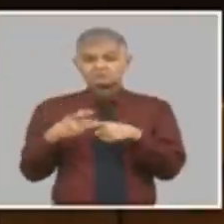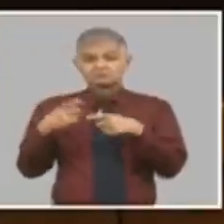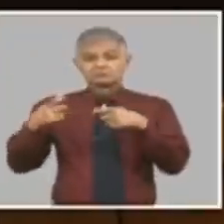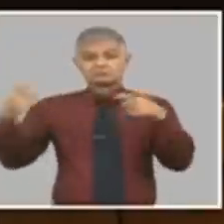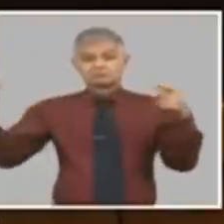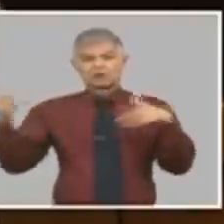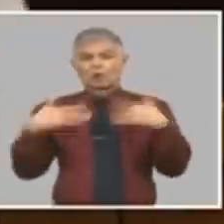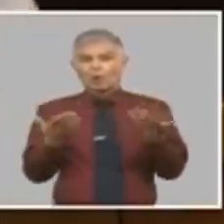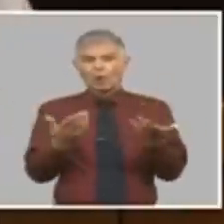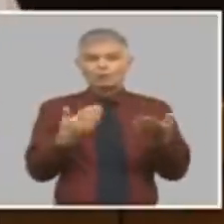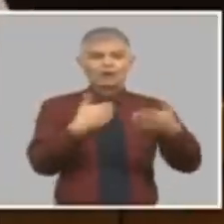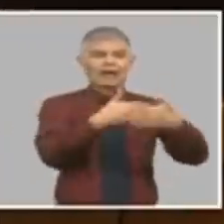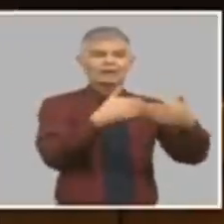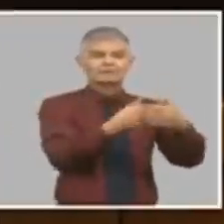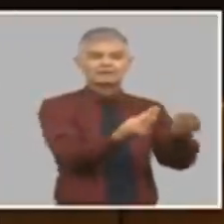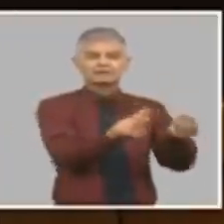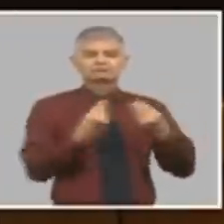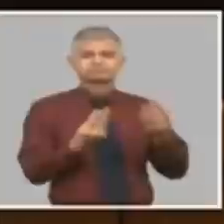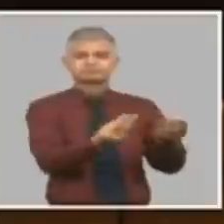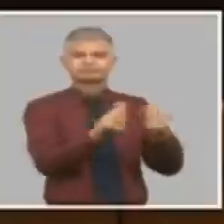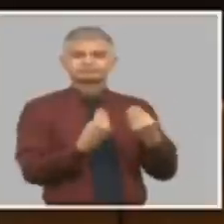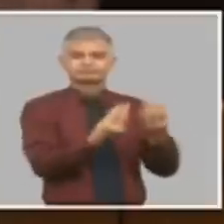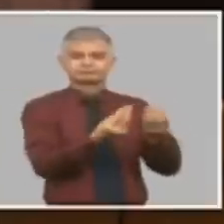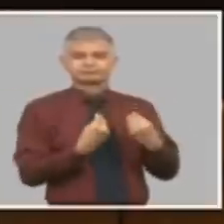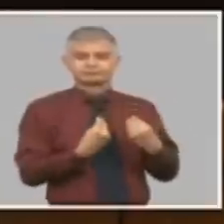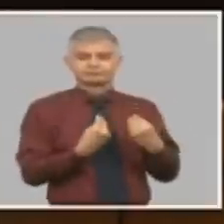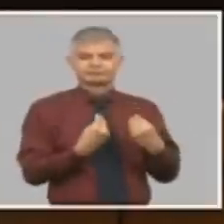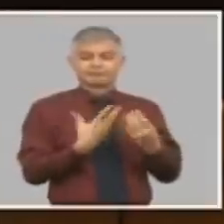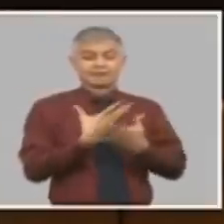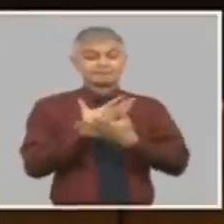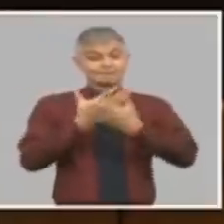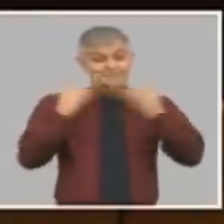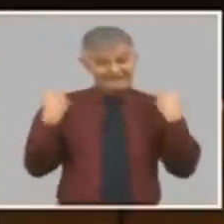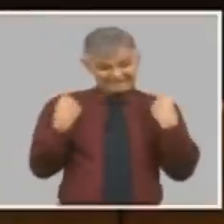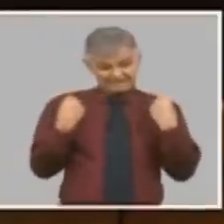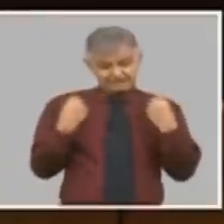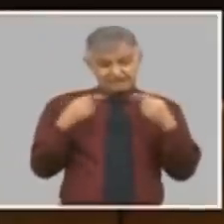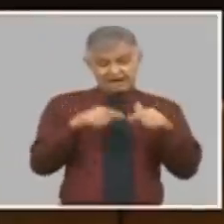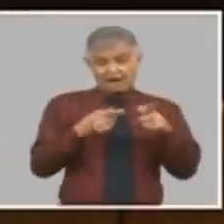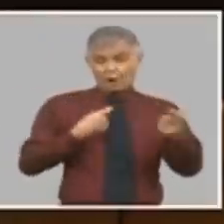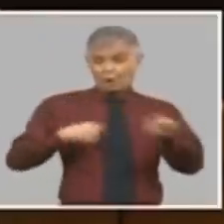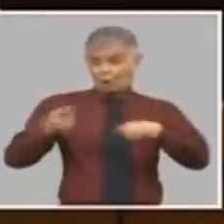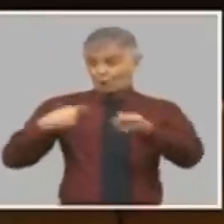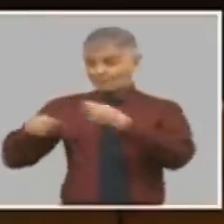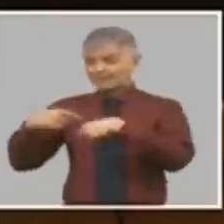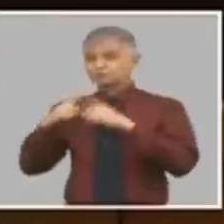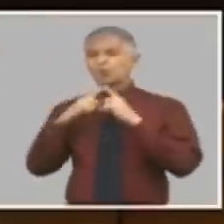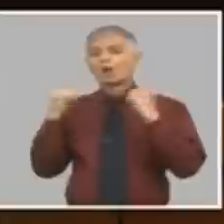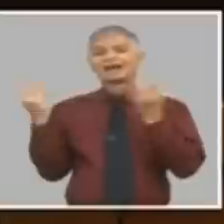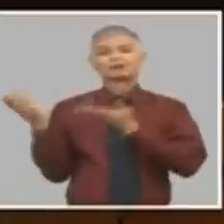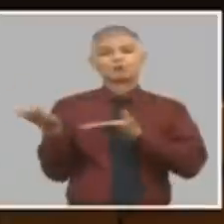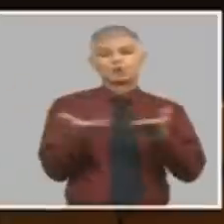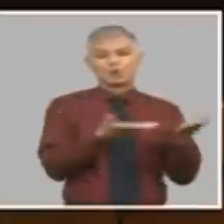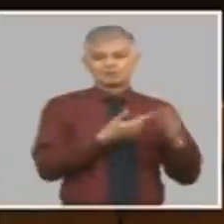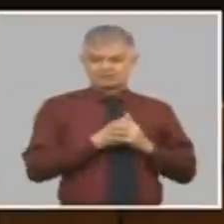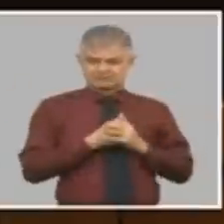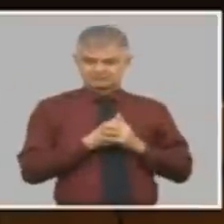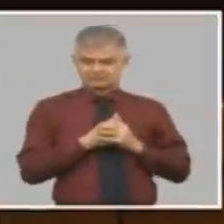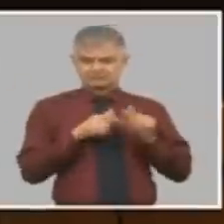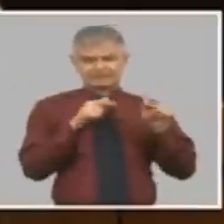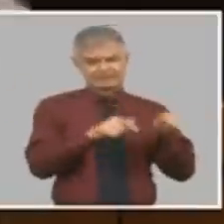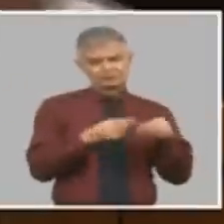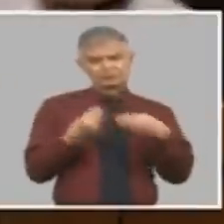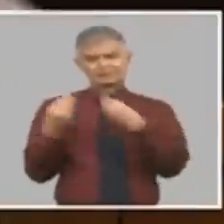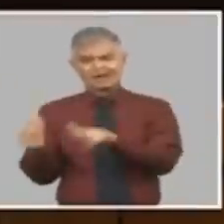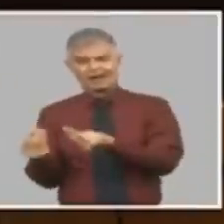para el sistema empresarial pérdidas en el comercio y la gastronomía da financiamiento para incremento de